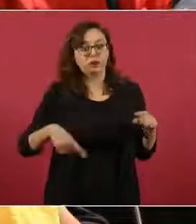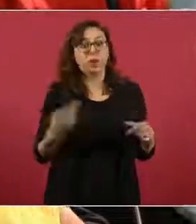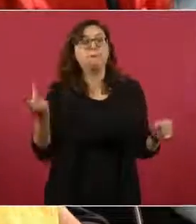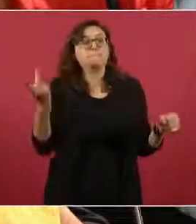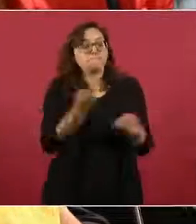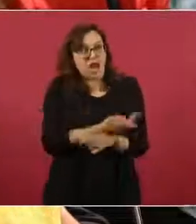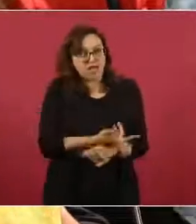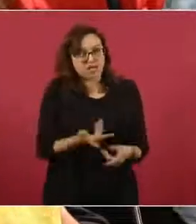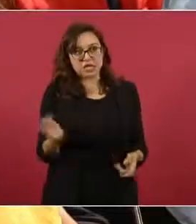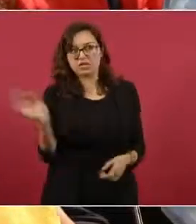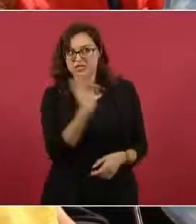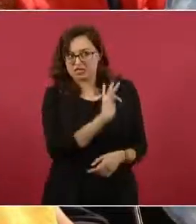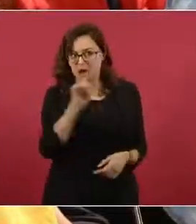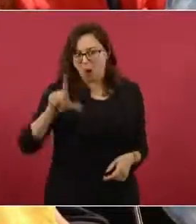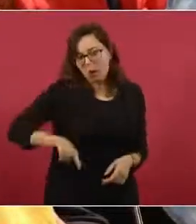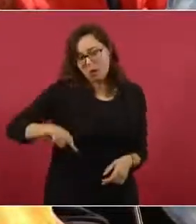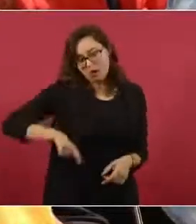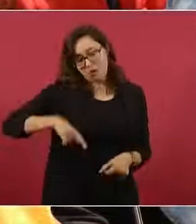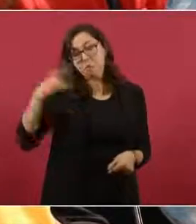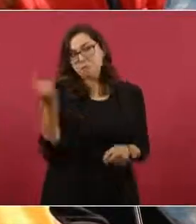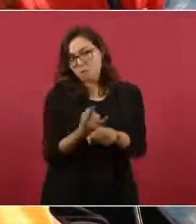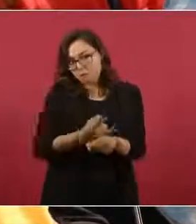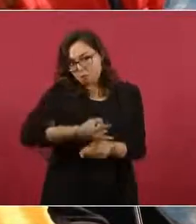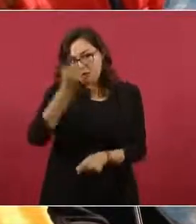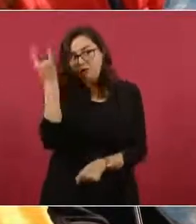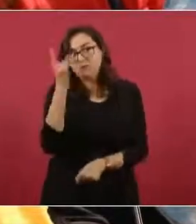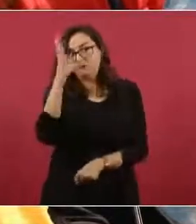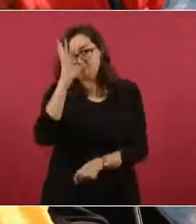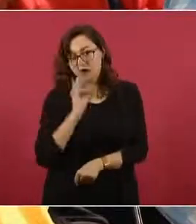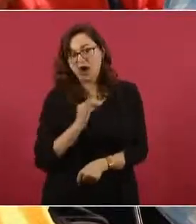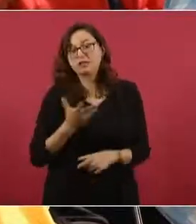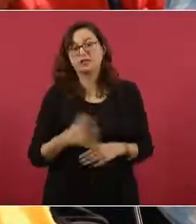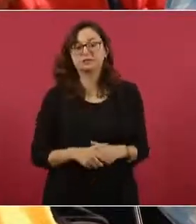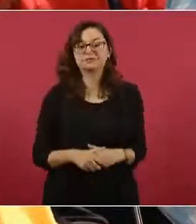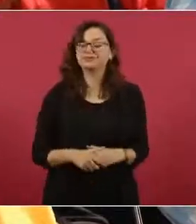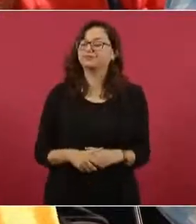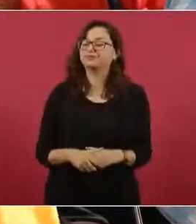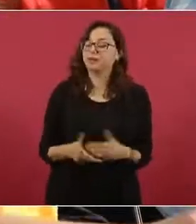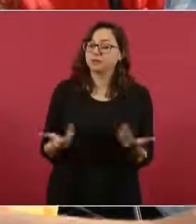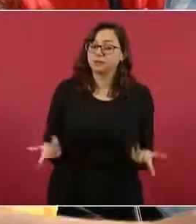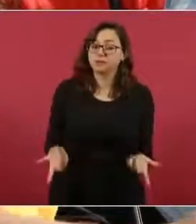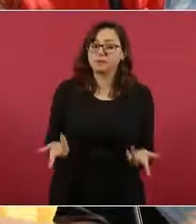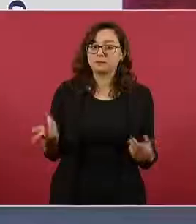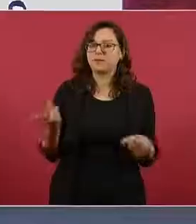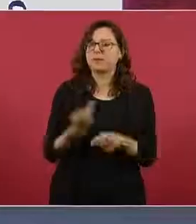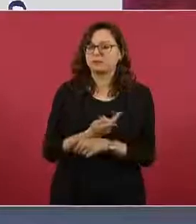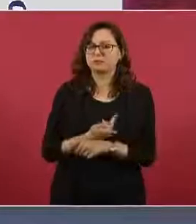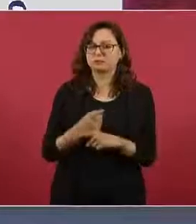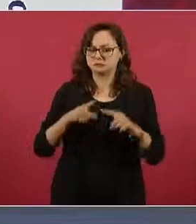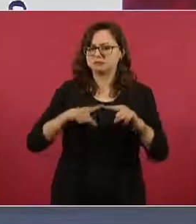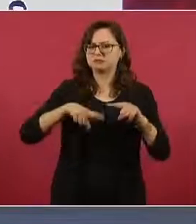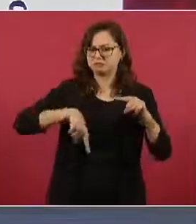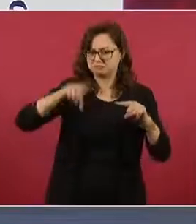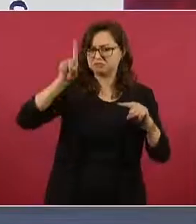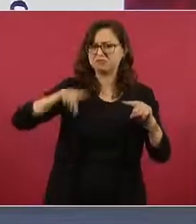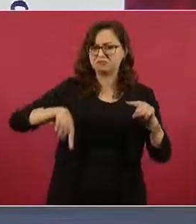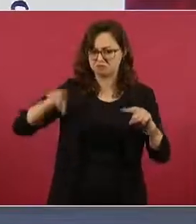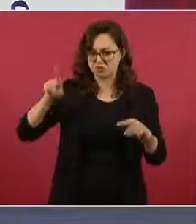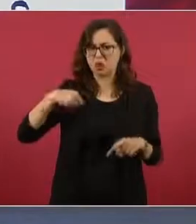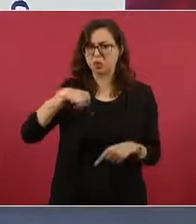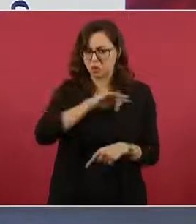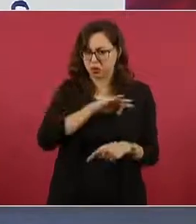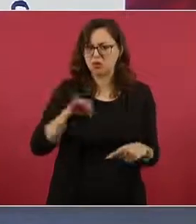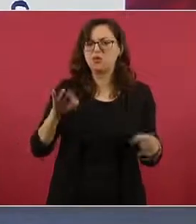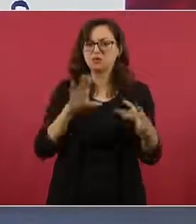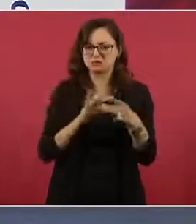Pero esos picos de violencia, ¿a qué obedecen? Hay una falta de capacidad institucional. Yo lo explico, yo lo explico,